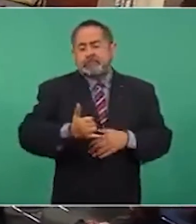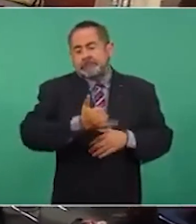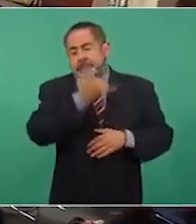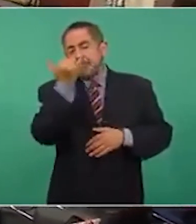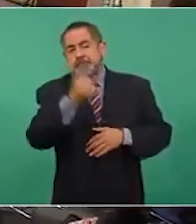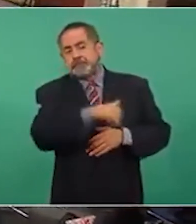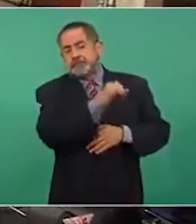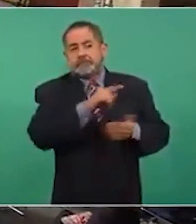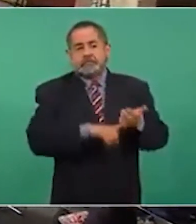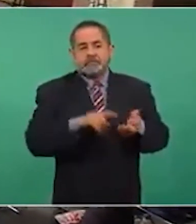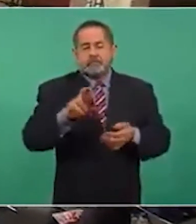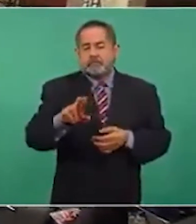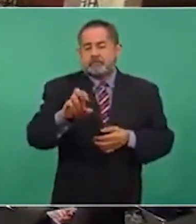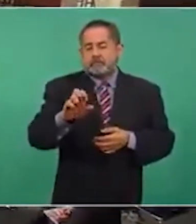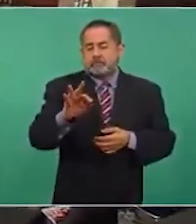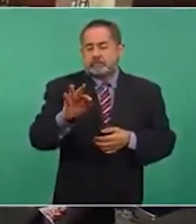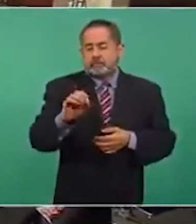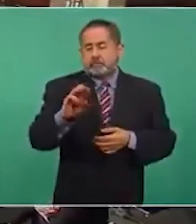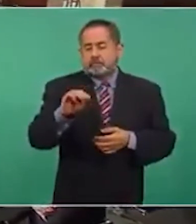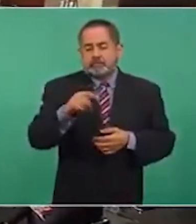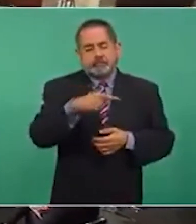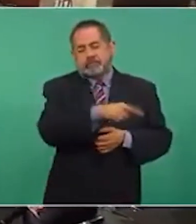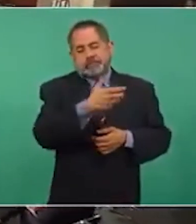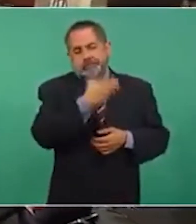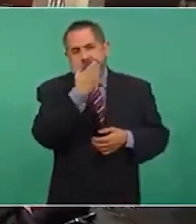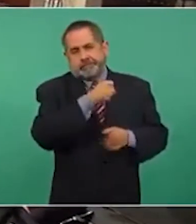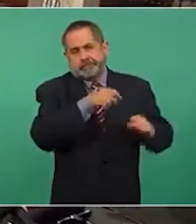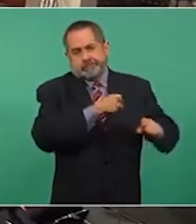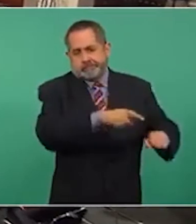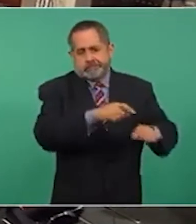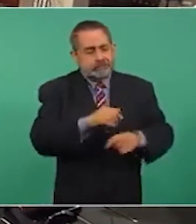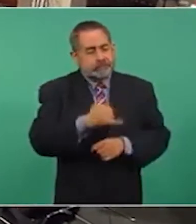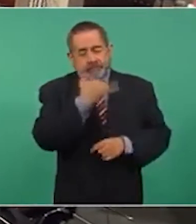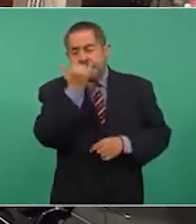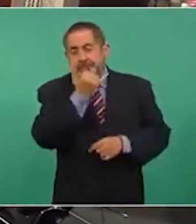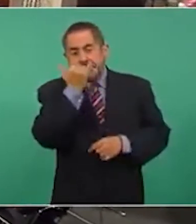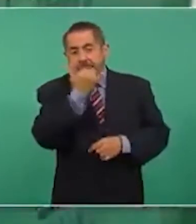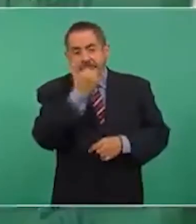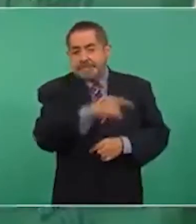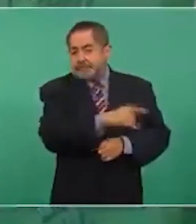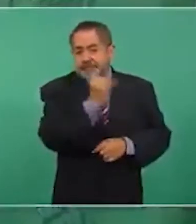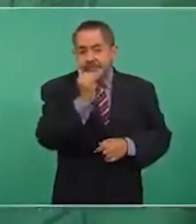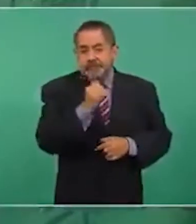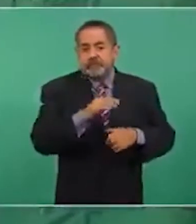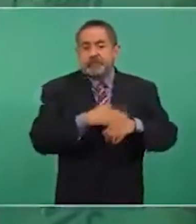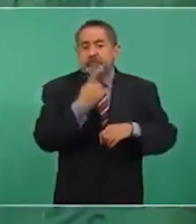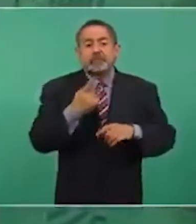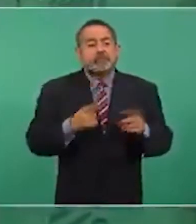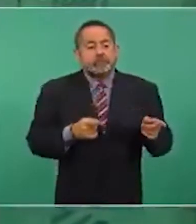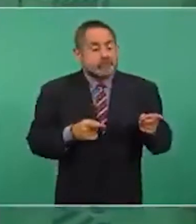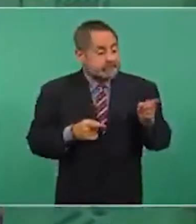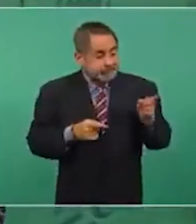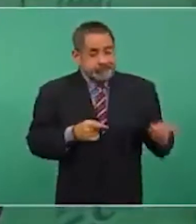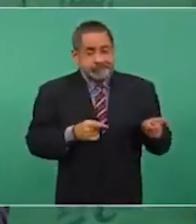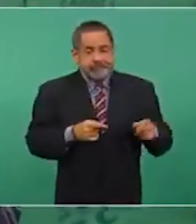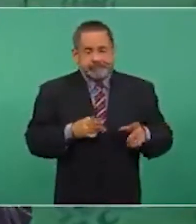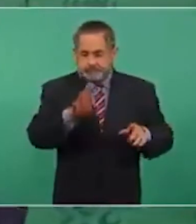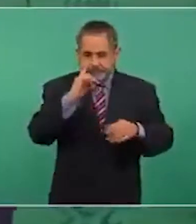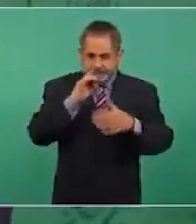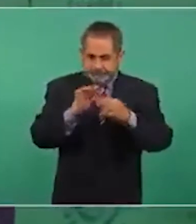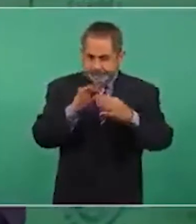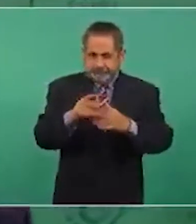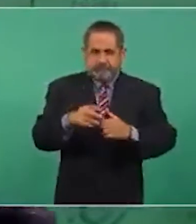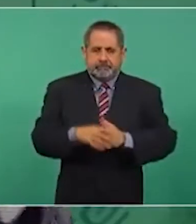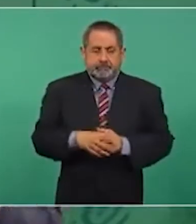periódico este conservador, porque fíjense,